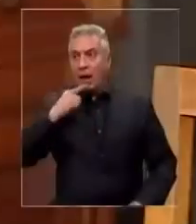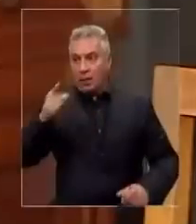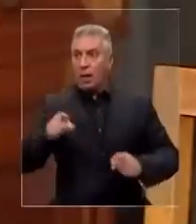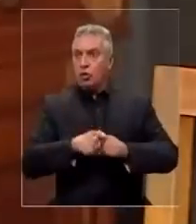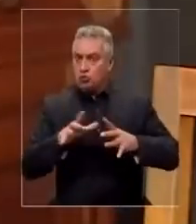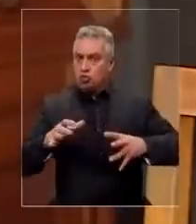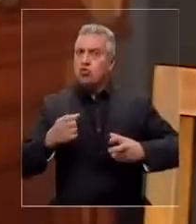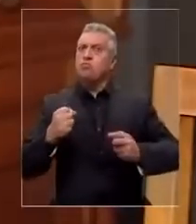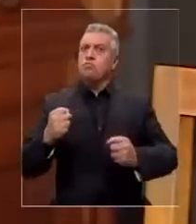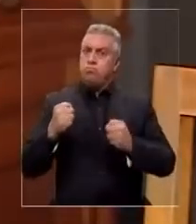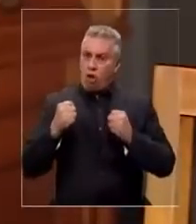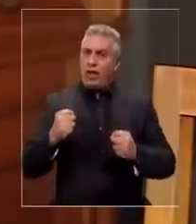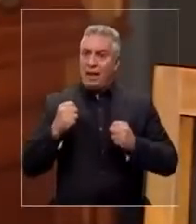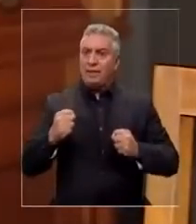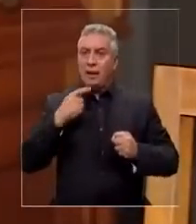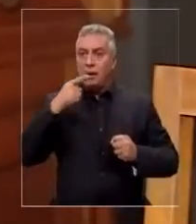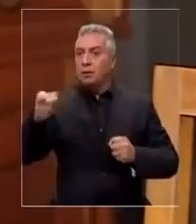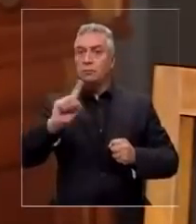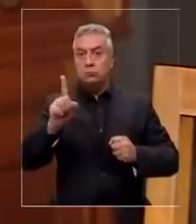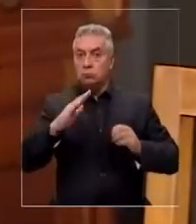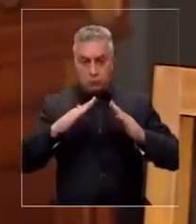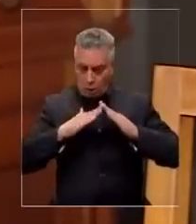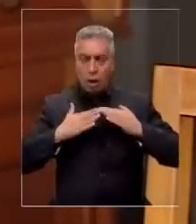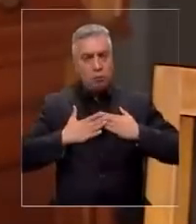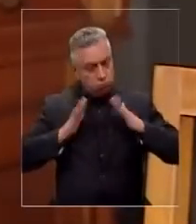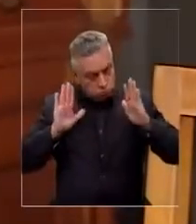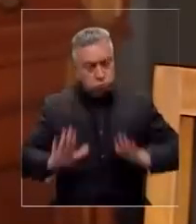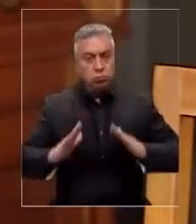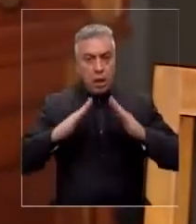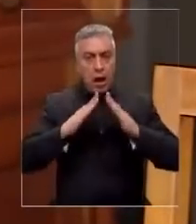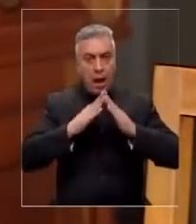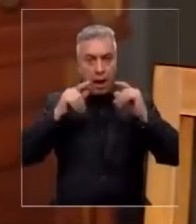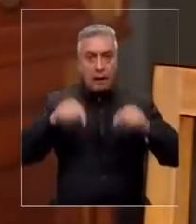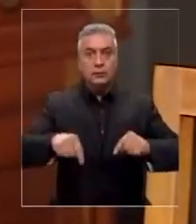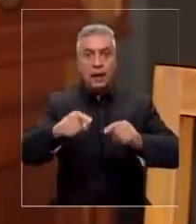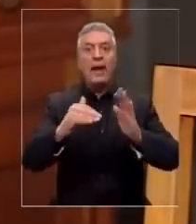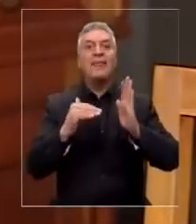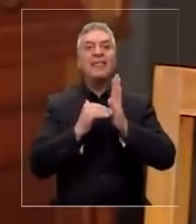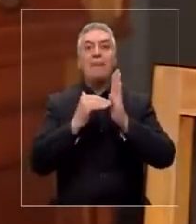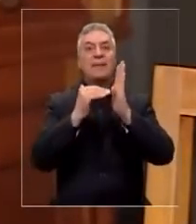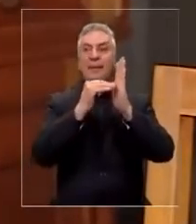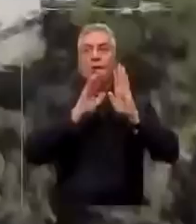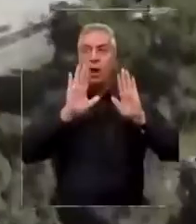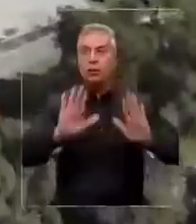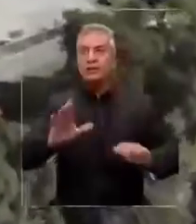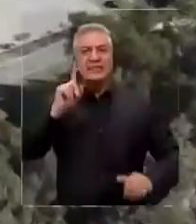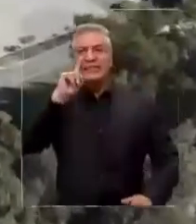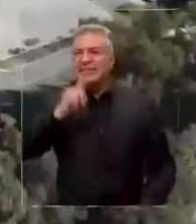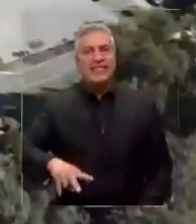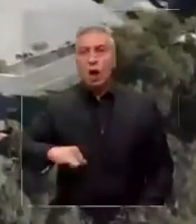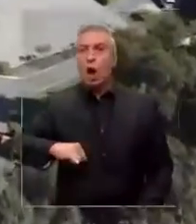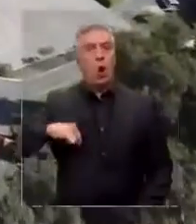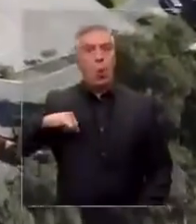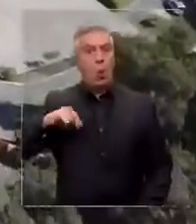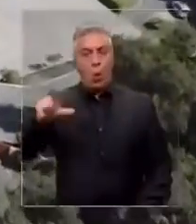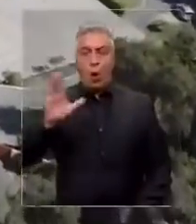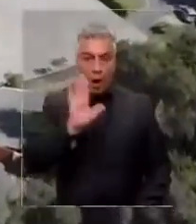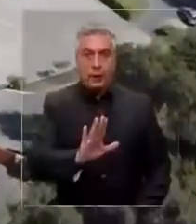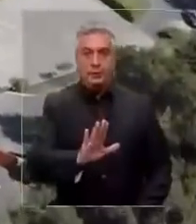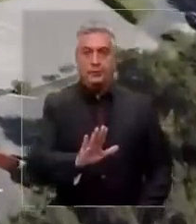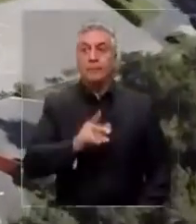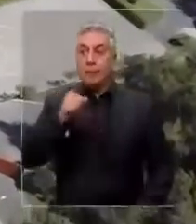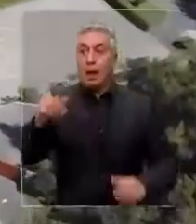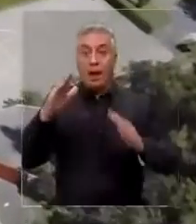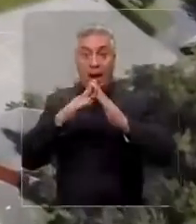potente, porque él se queda en su casa, en un departamento, sin lujos. Sin lujos, a diferencia de la